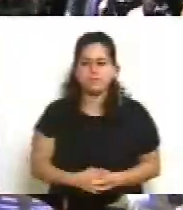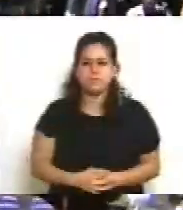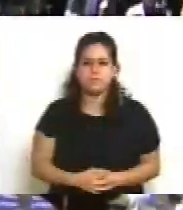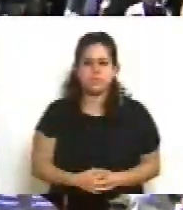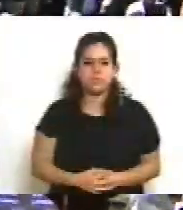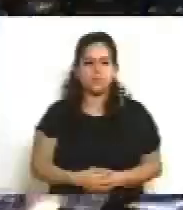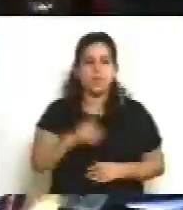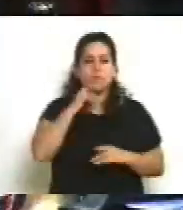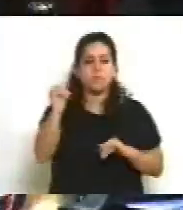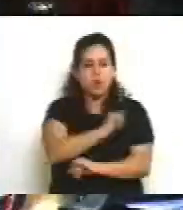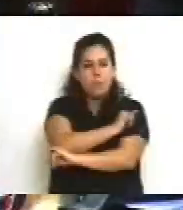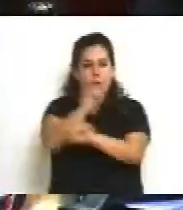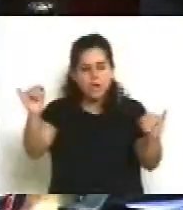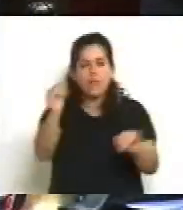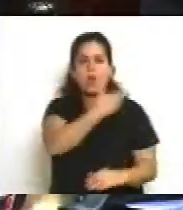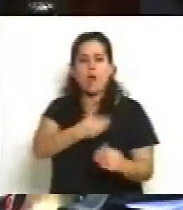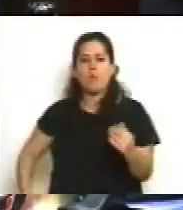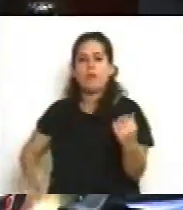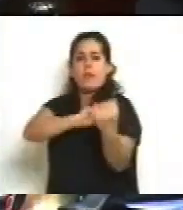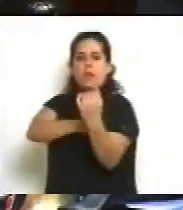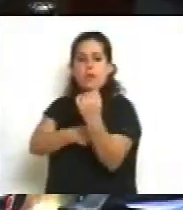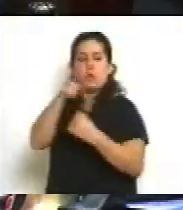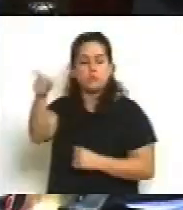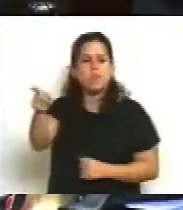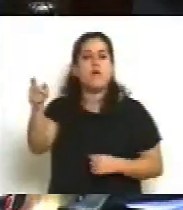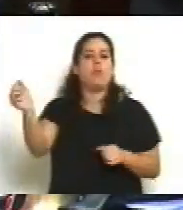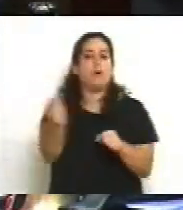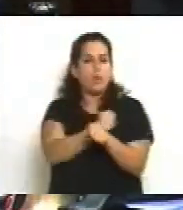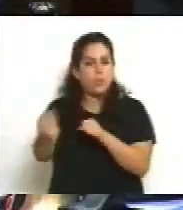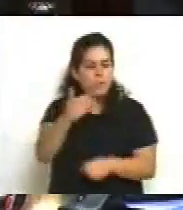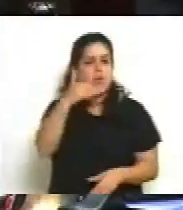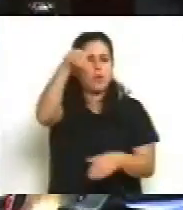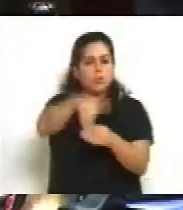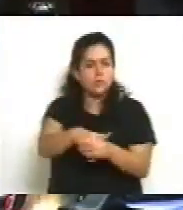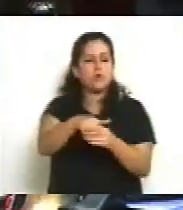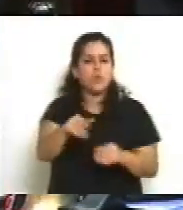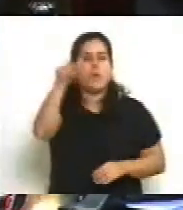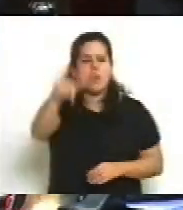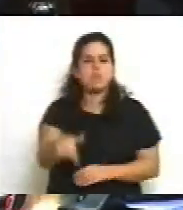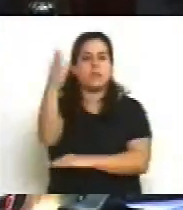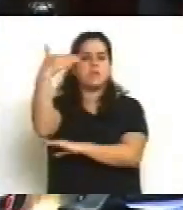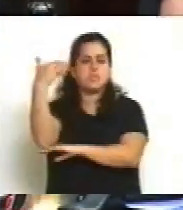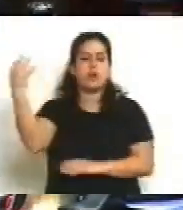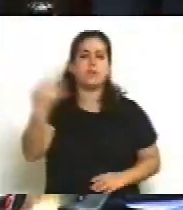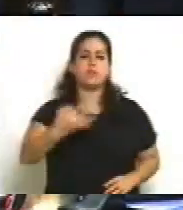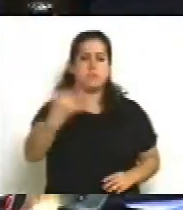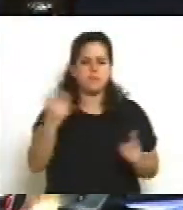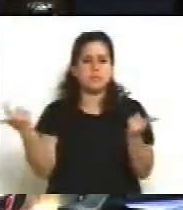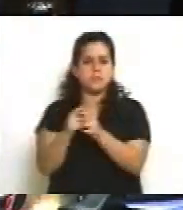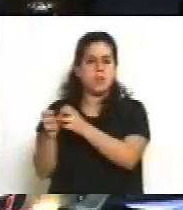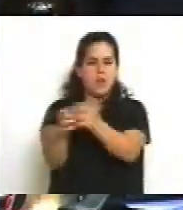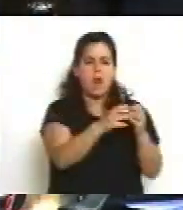Se comunicará al Poder Ejecutivo, habiéndose cumplimentado el objeto de esta sesión especial, queda